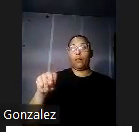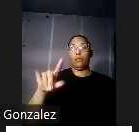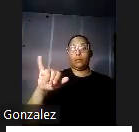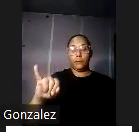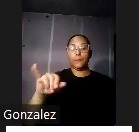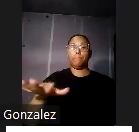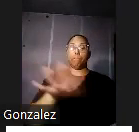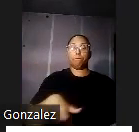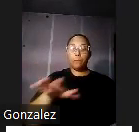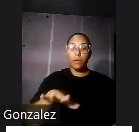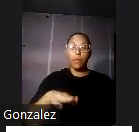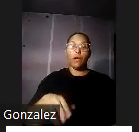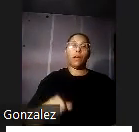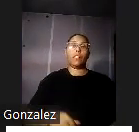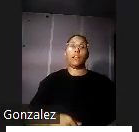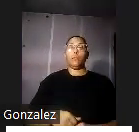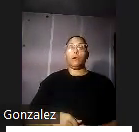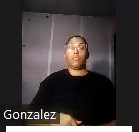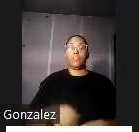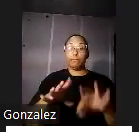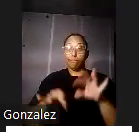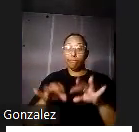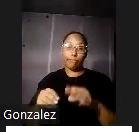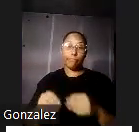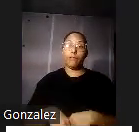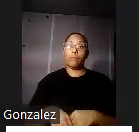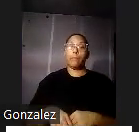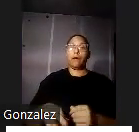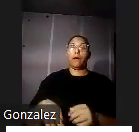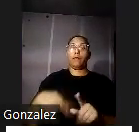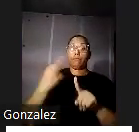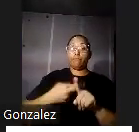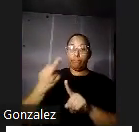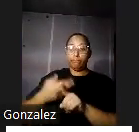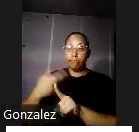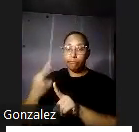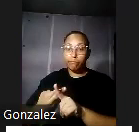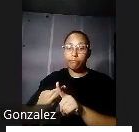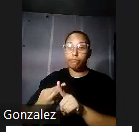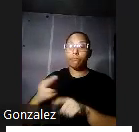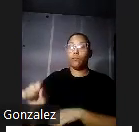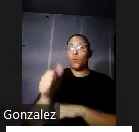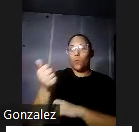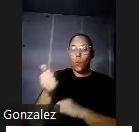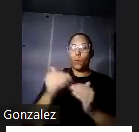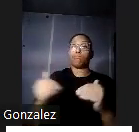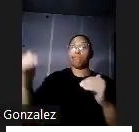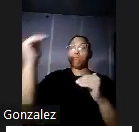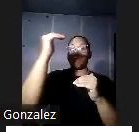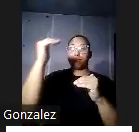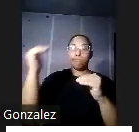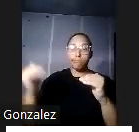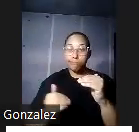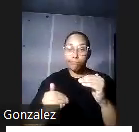con la aparición de varios departamentos de alquiler, algunos de poca altura y otros de gran altura como el edificio Miami,